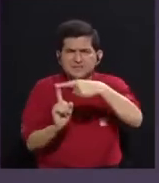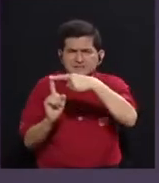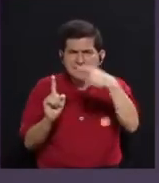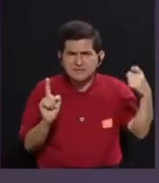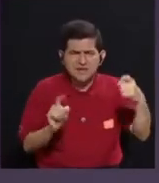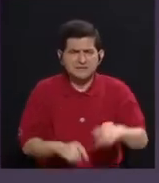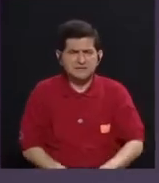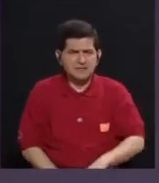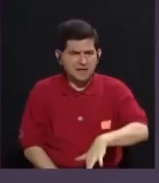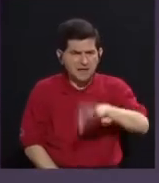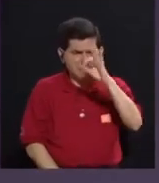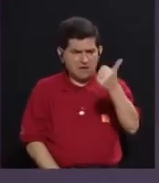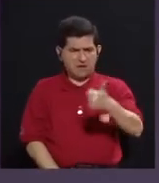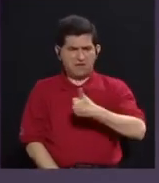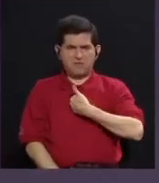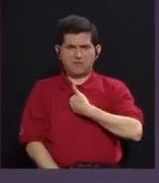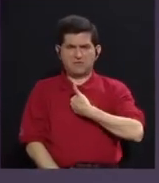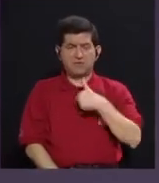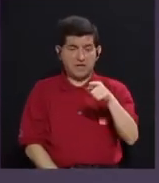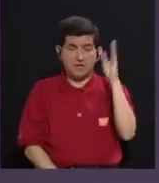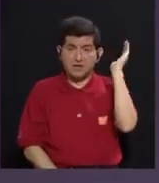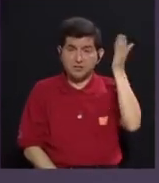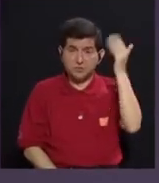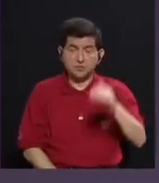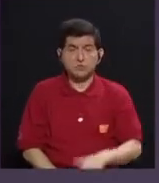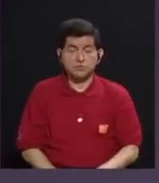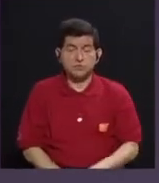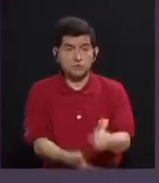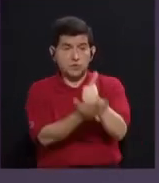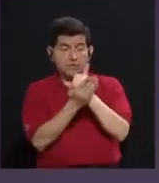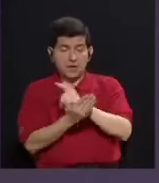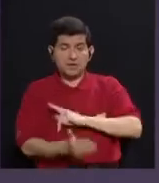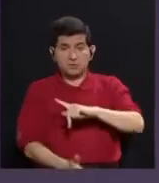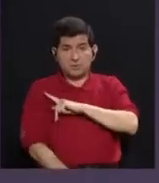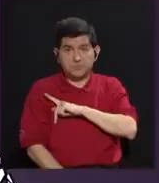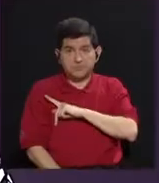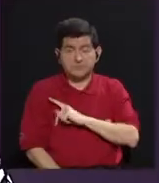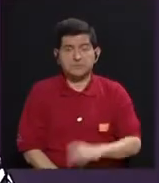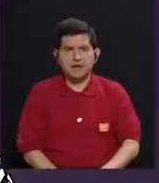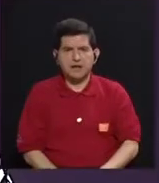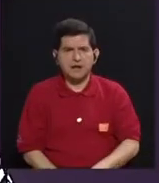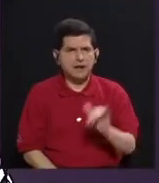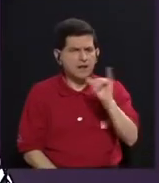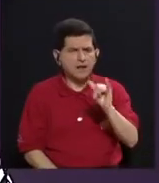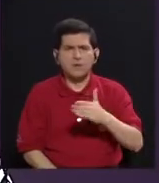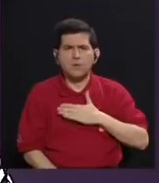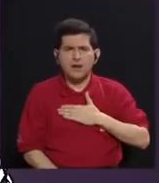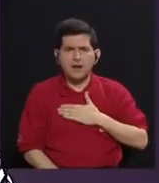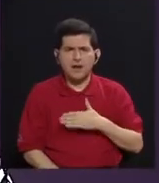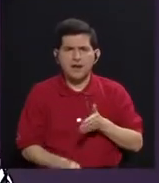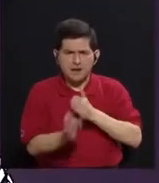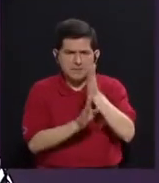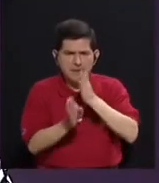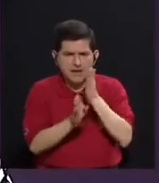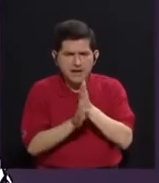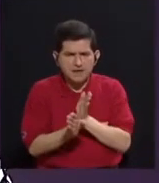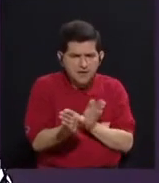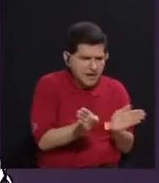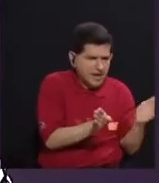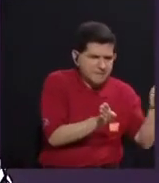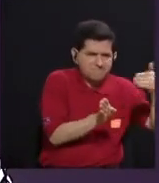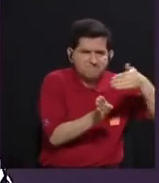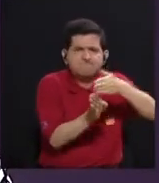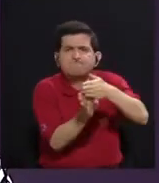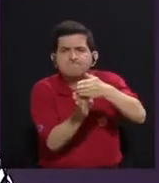encontrarme con estos discursos. Me ayudó a nivel personal, dirigió también mi carrera, redirigió mi carrera